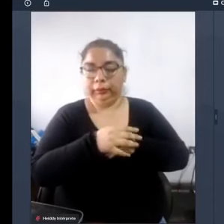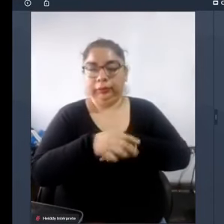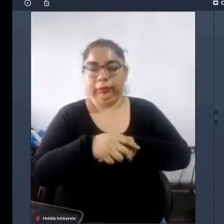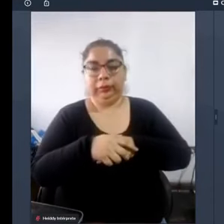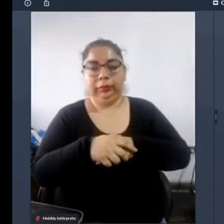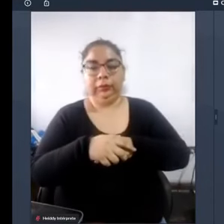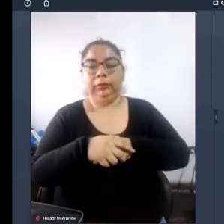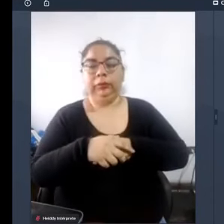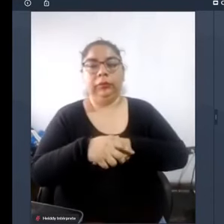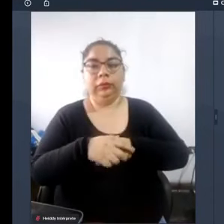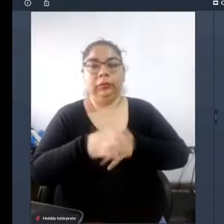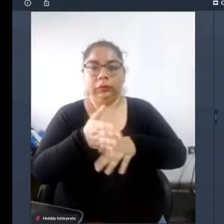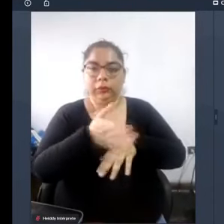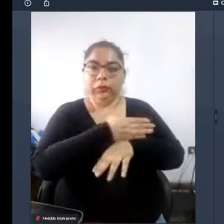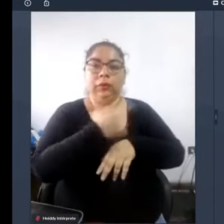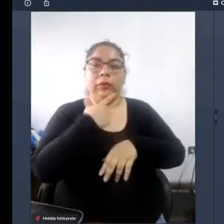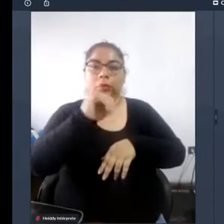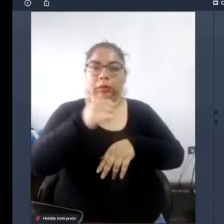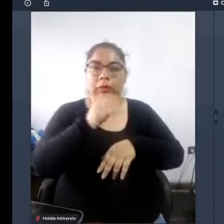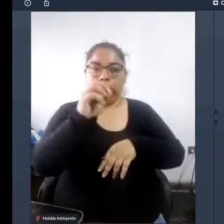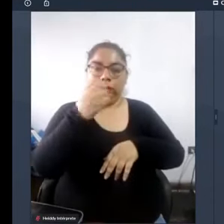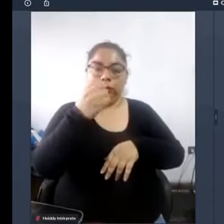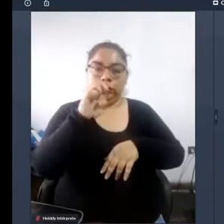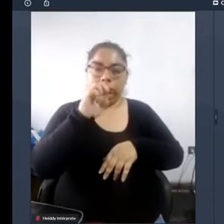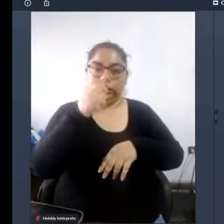como bien ha dicho don José Isola